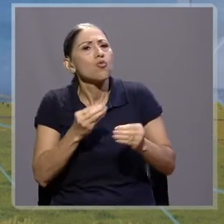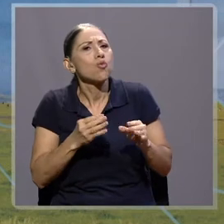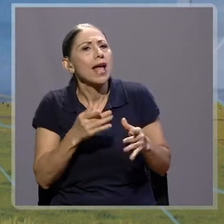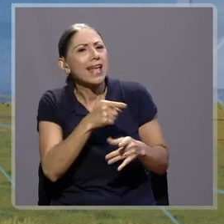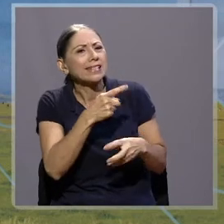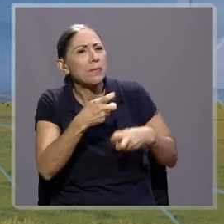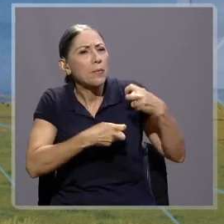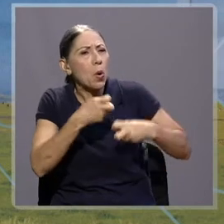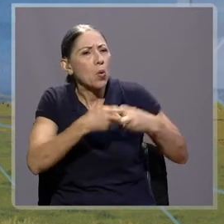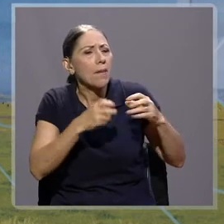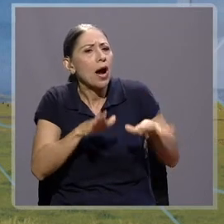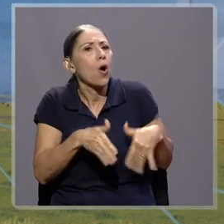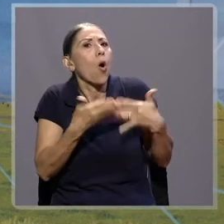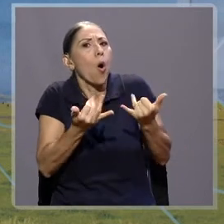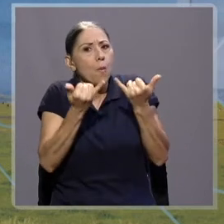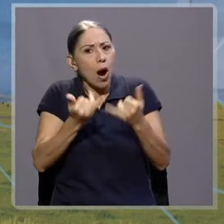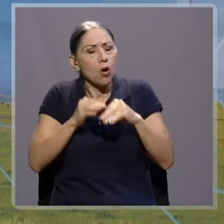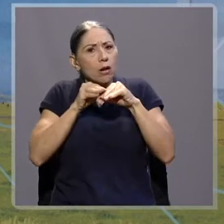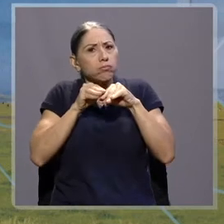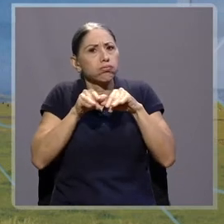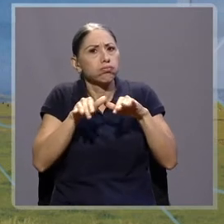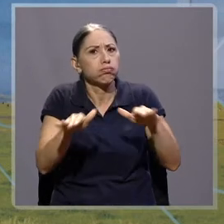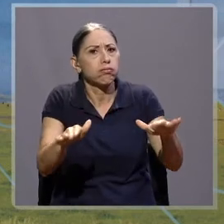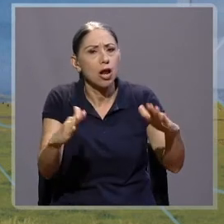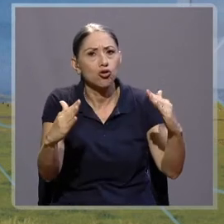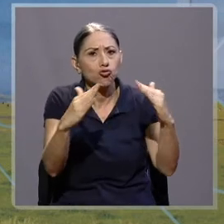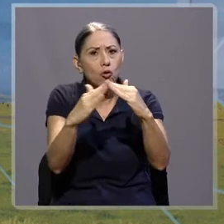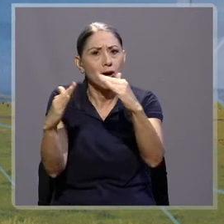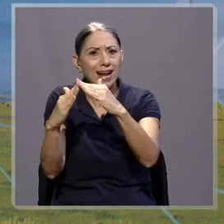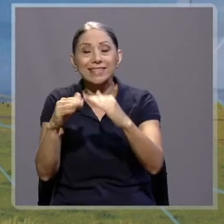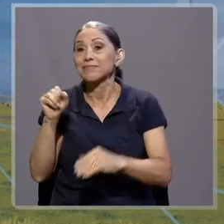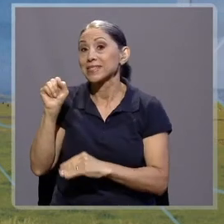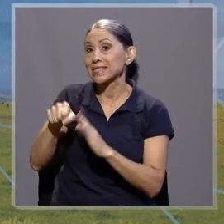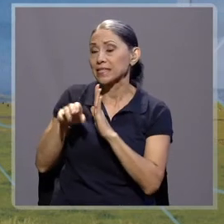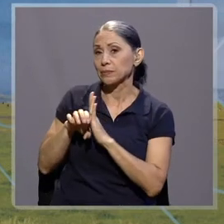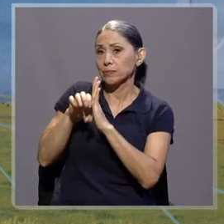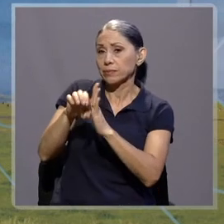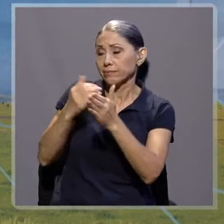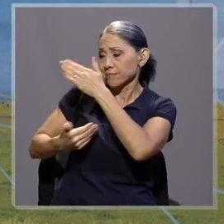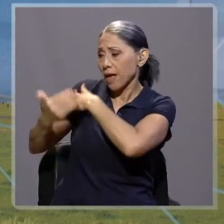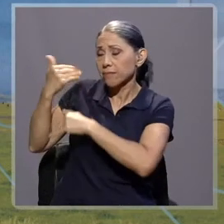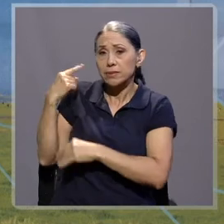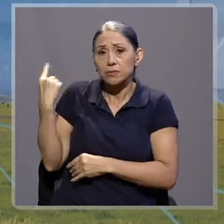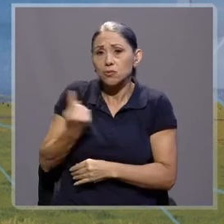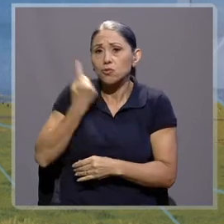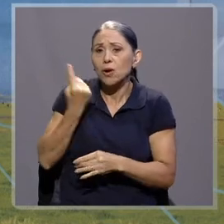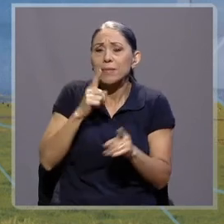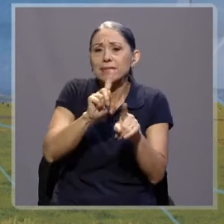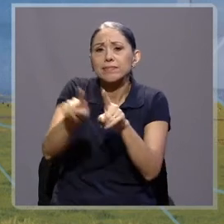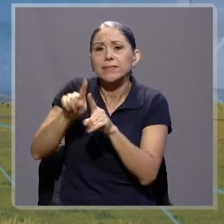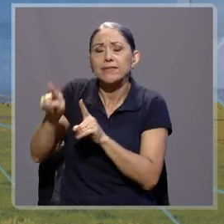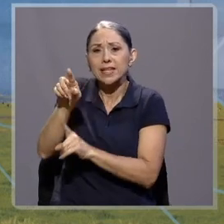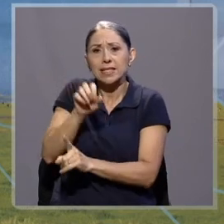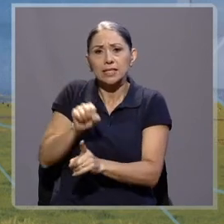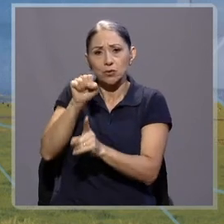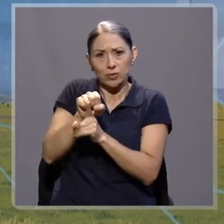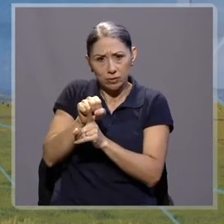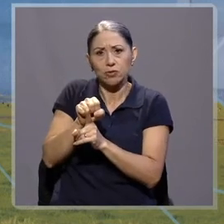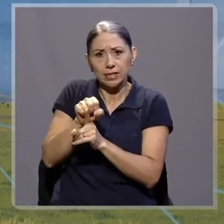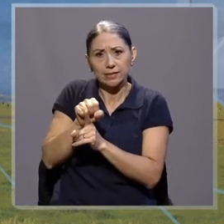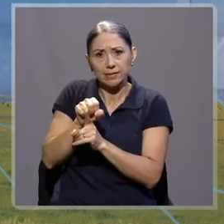traslada el problema a los hogares? Claro, por ejemplo, antes solamente involucrar diferentes situaciones que podían